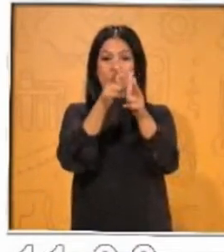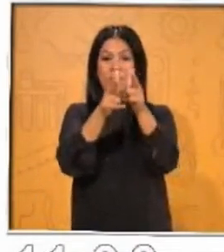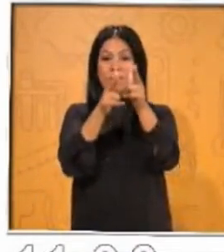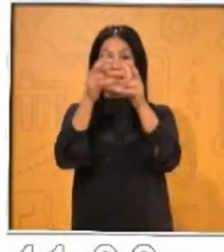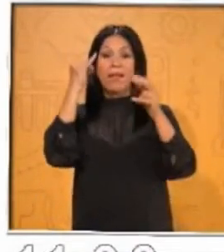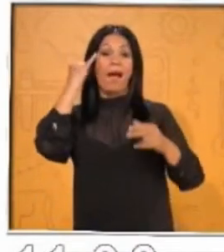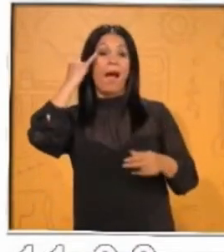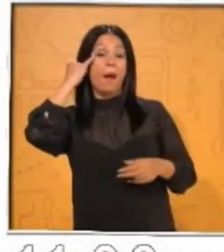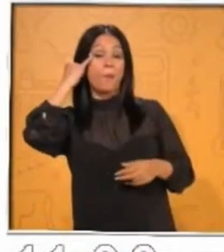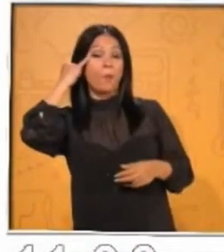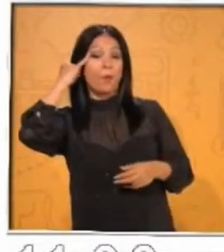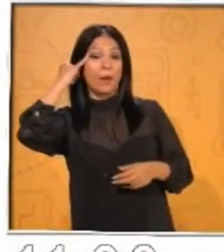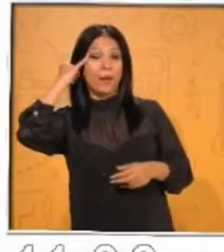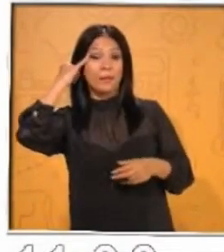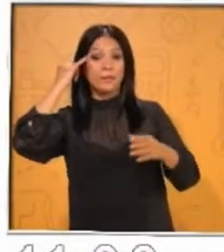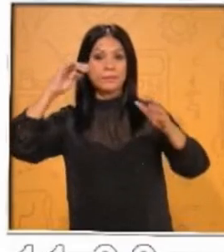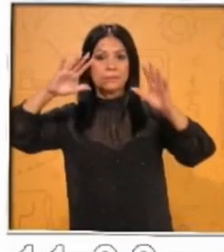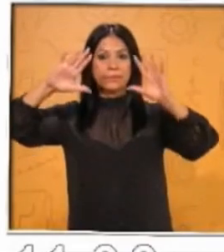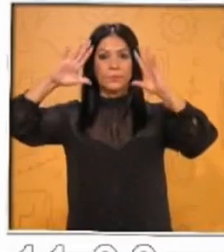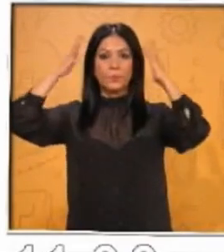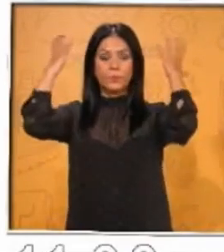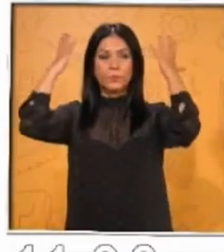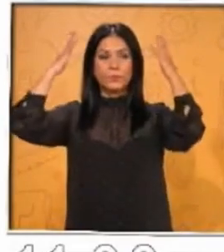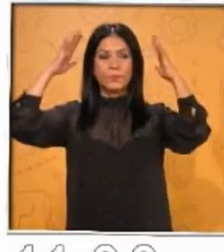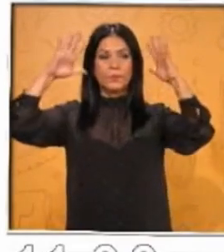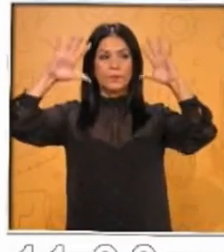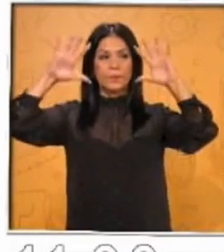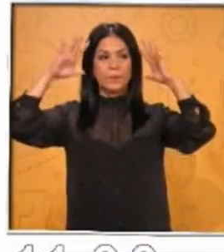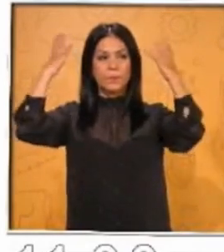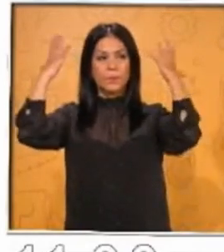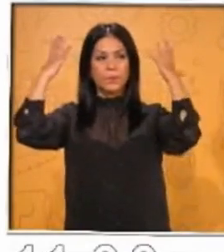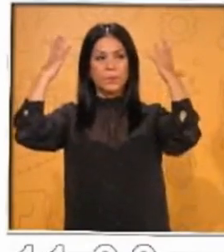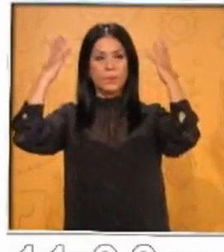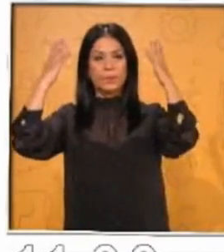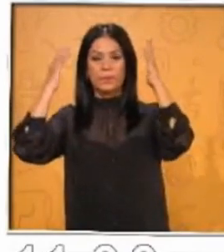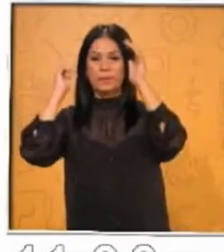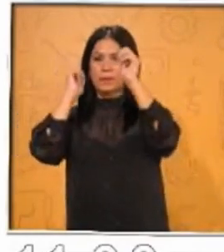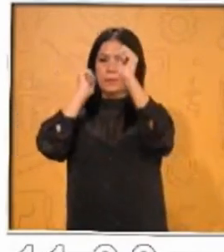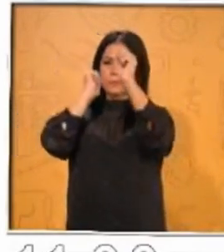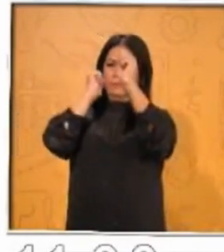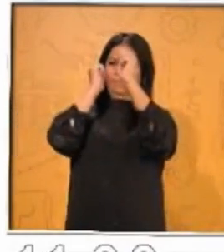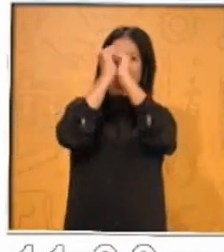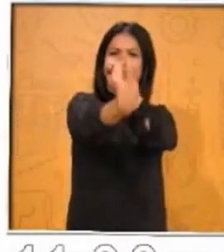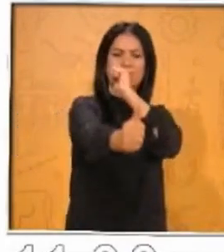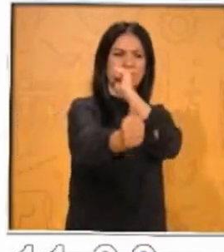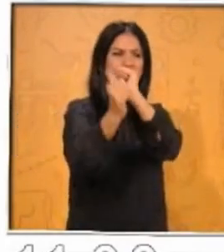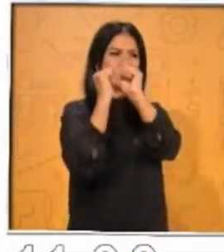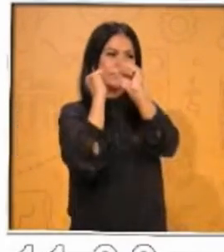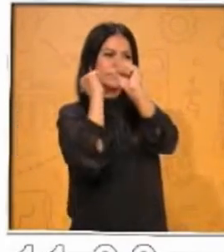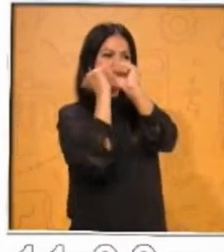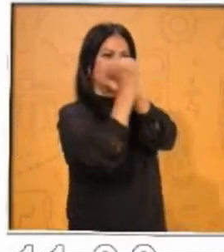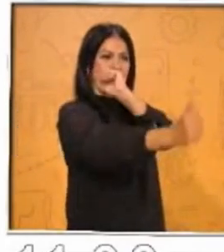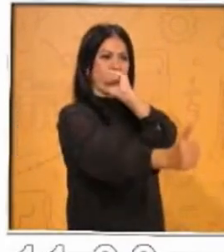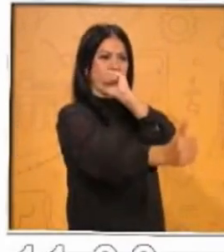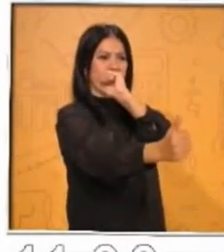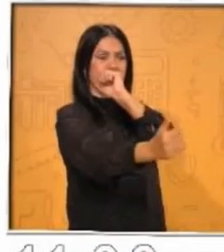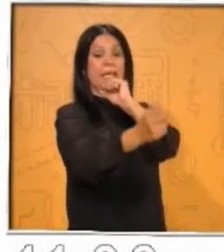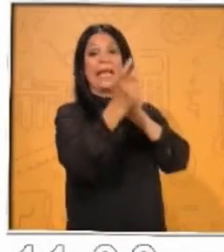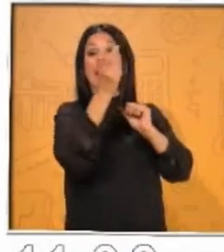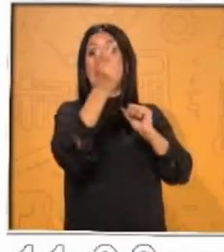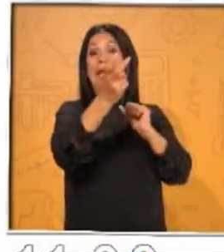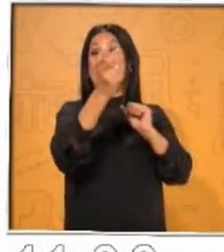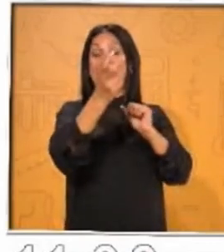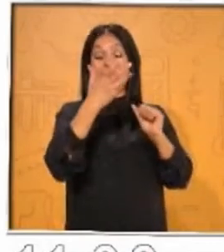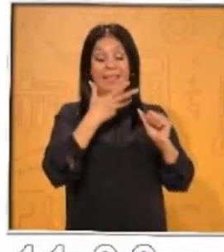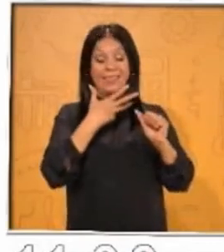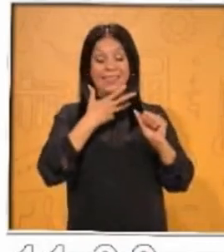de alta velocidad, alcanzó 581 kilómetros por hora. Este particular tren no tiene ruedas. Funciona como